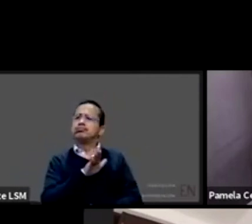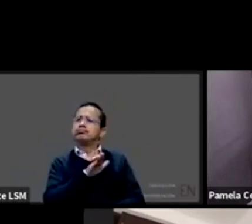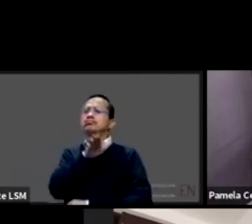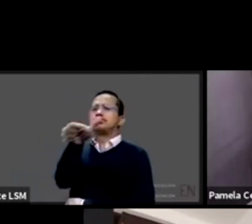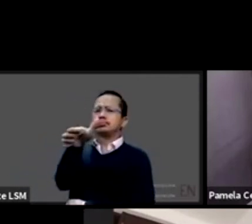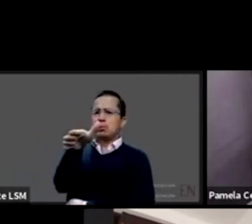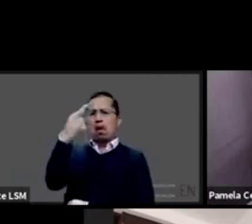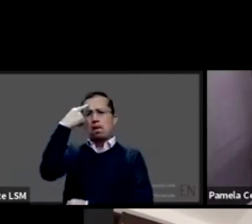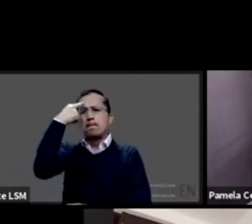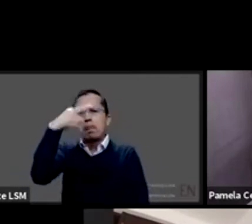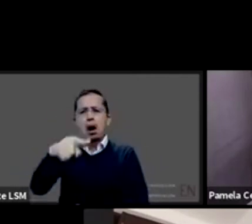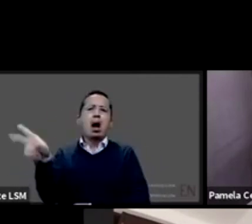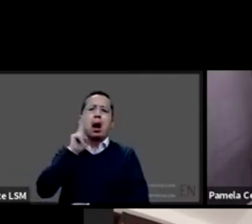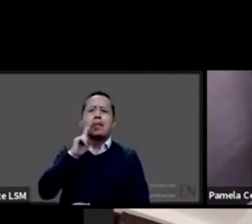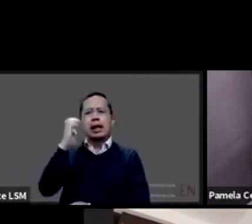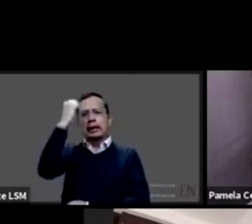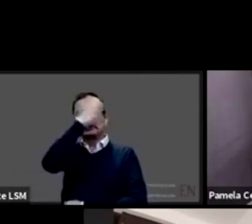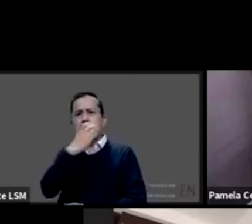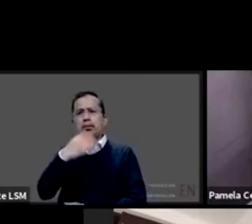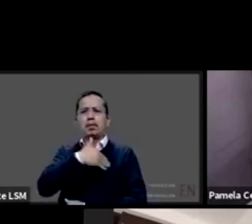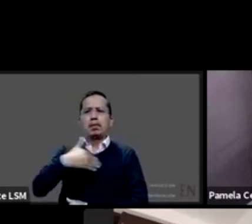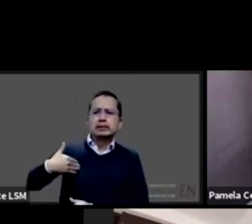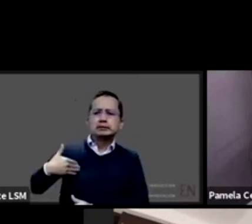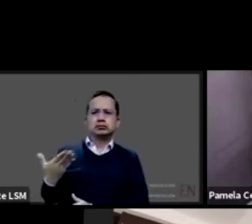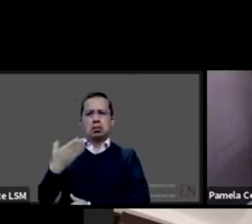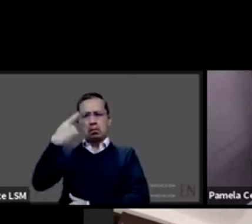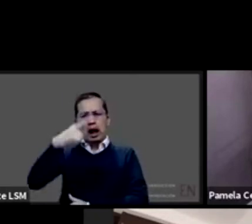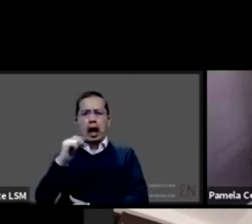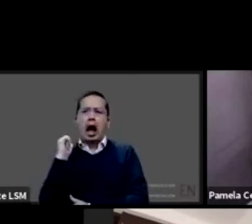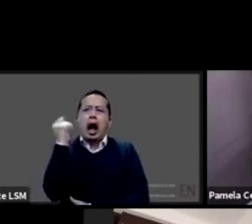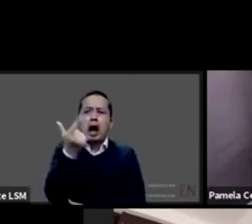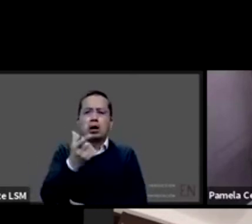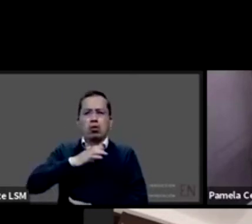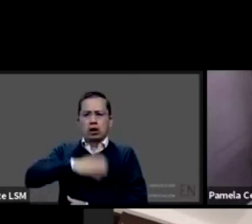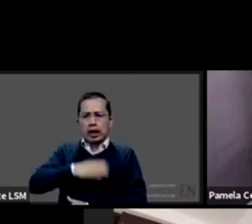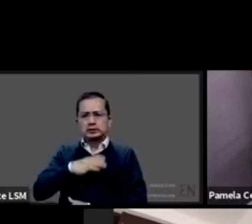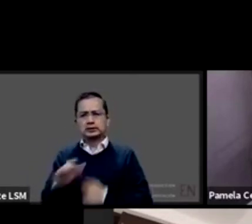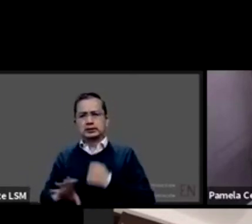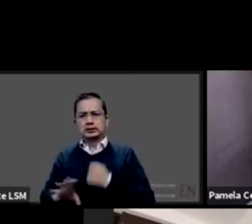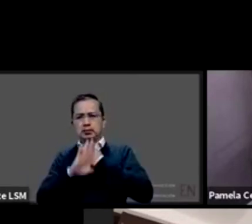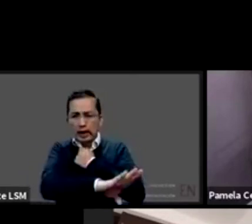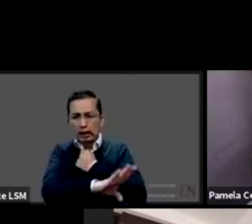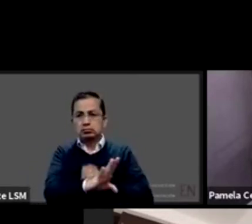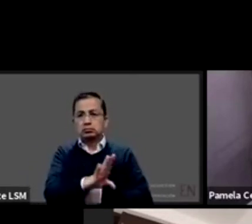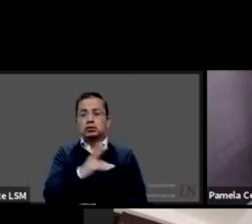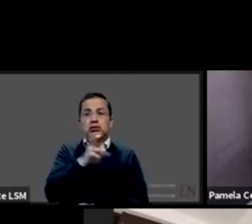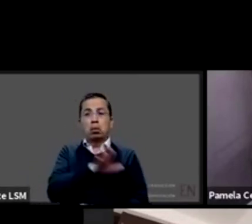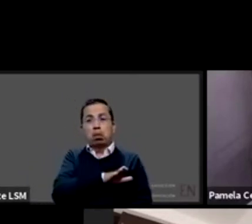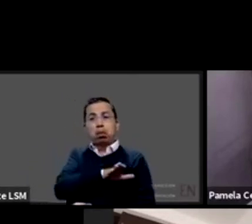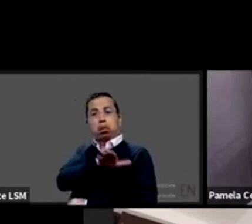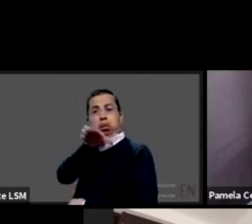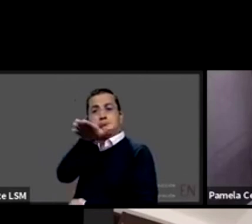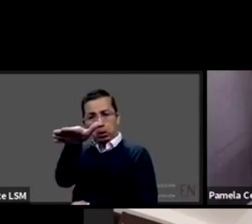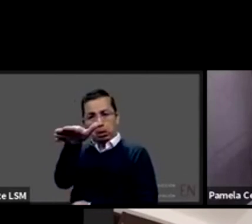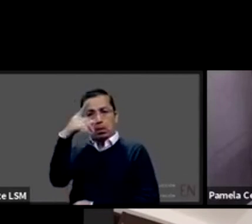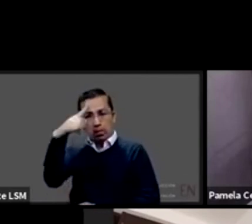búsqueda de lesiones malignas detectadas a tiempo para disminuir la mortalidad por cáncer de mama en